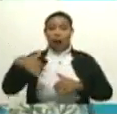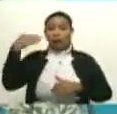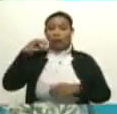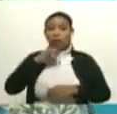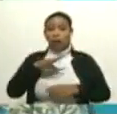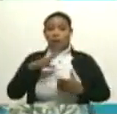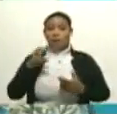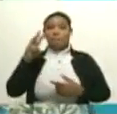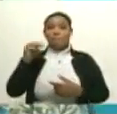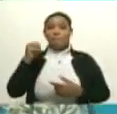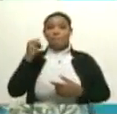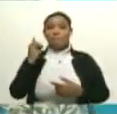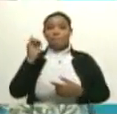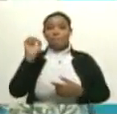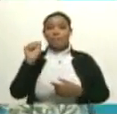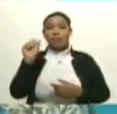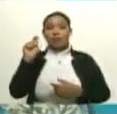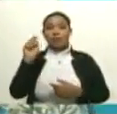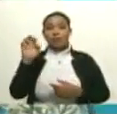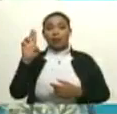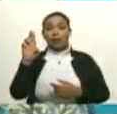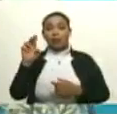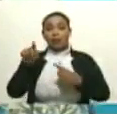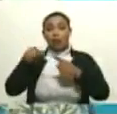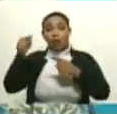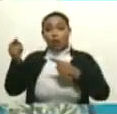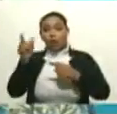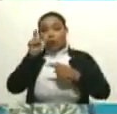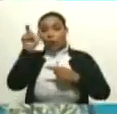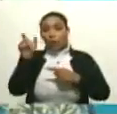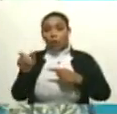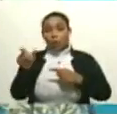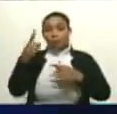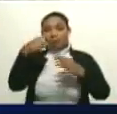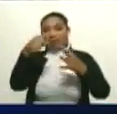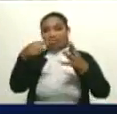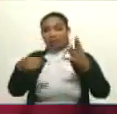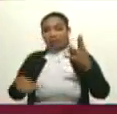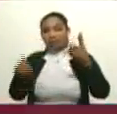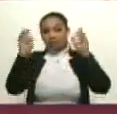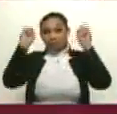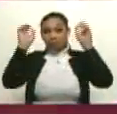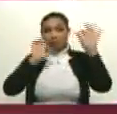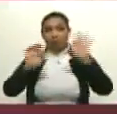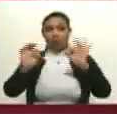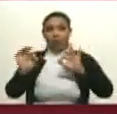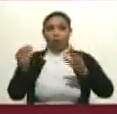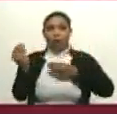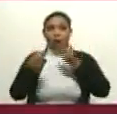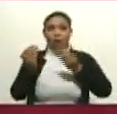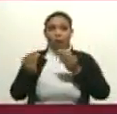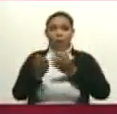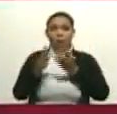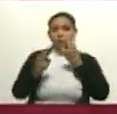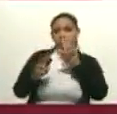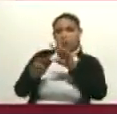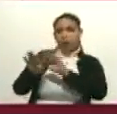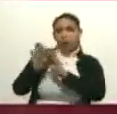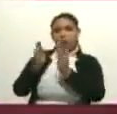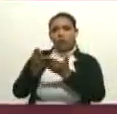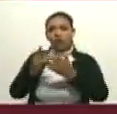Mr. Hamlet es una de ellas, pero todas ellas construidas a partir de nuestra visión del mundo. Nuestra